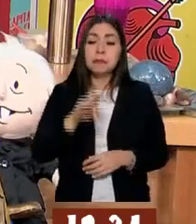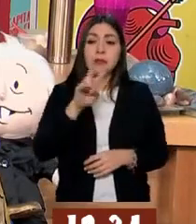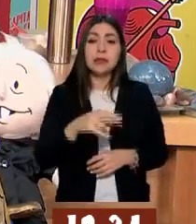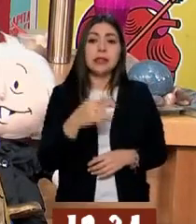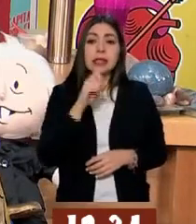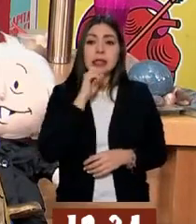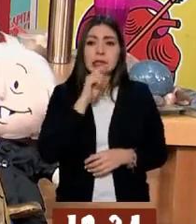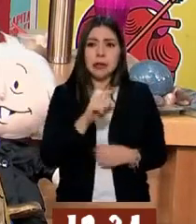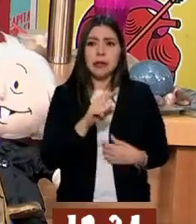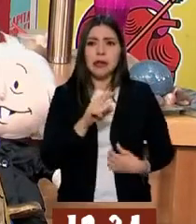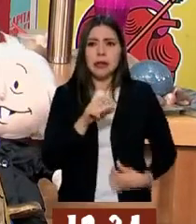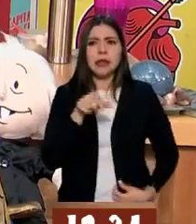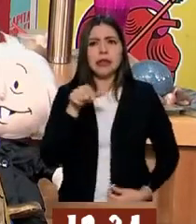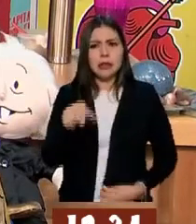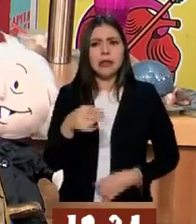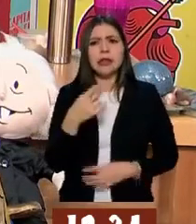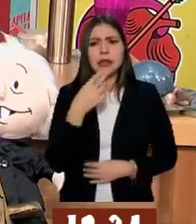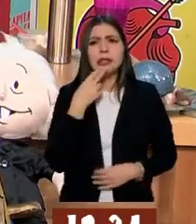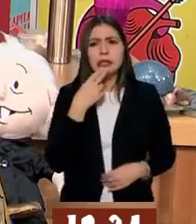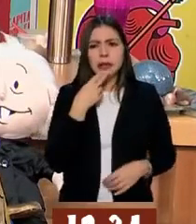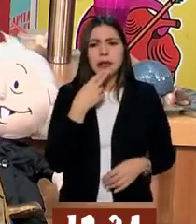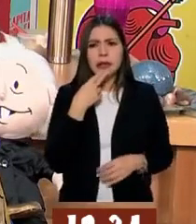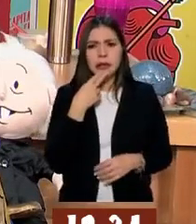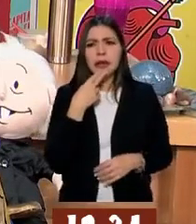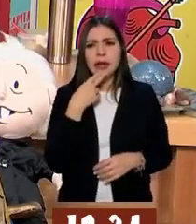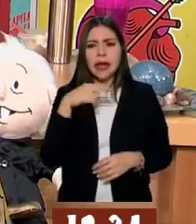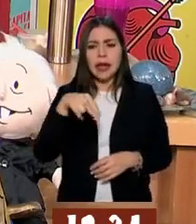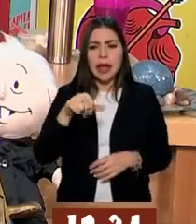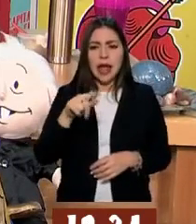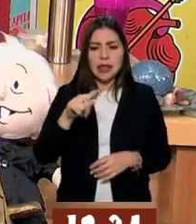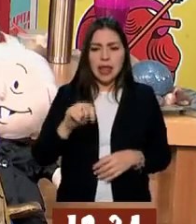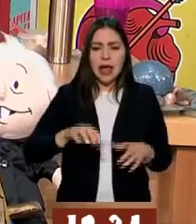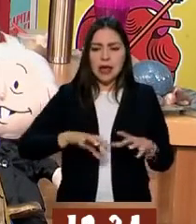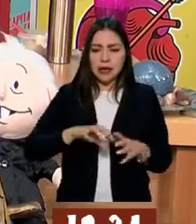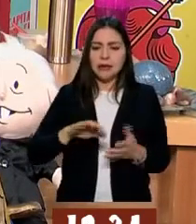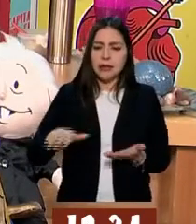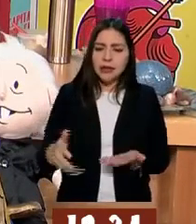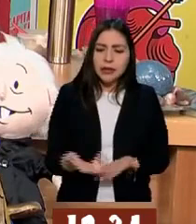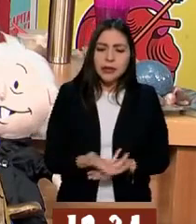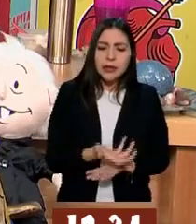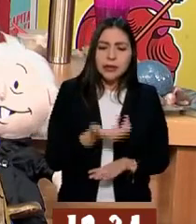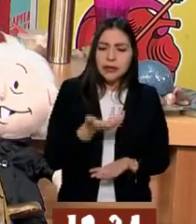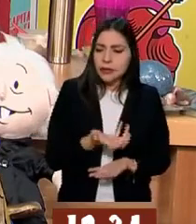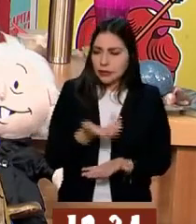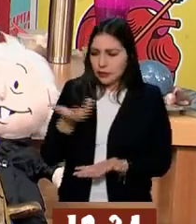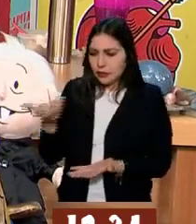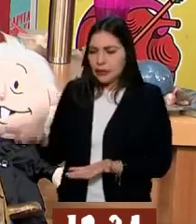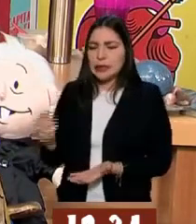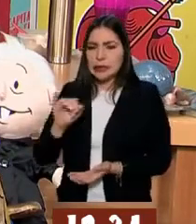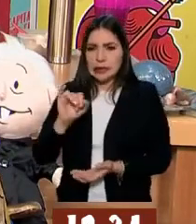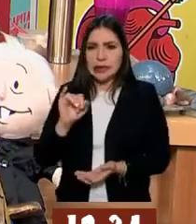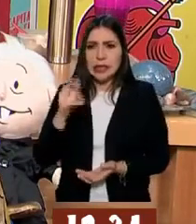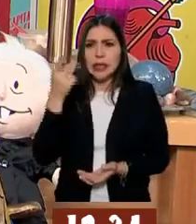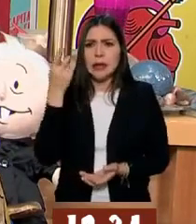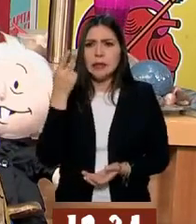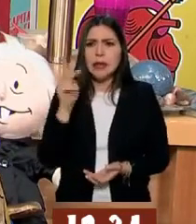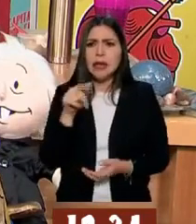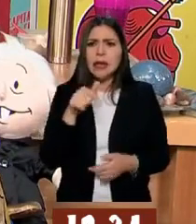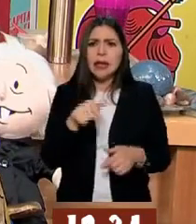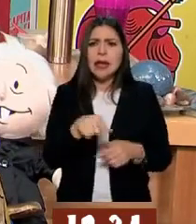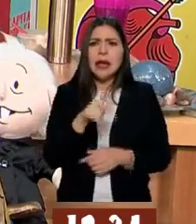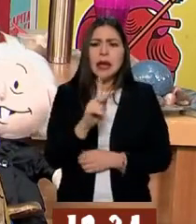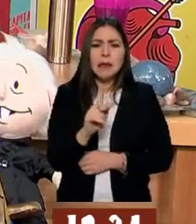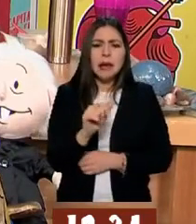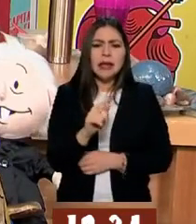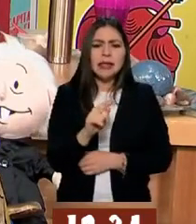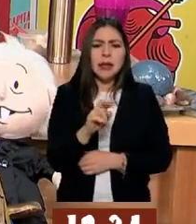sí, sí, sirve para separar la nata. ¿Por qué la leche pasteurizada no se separa en la nata? Porque lleva